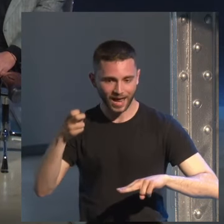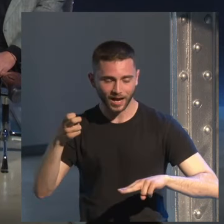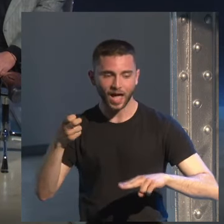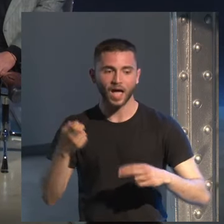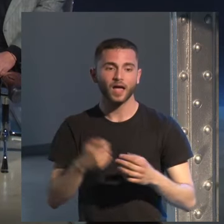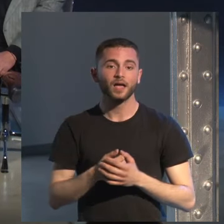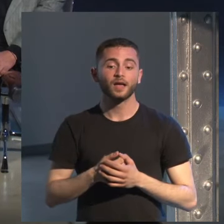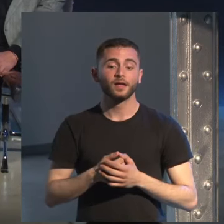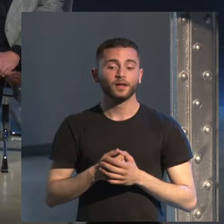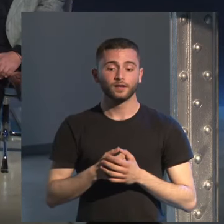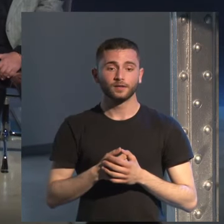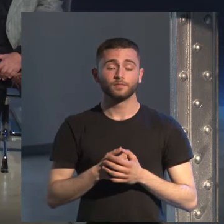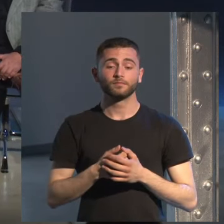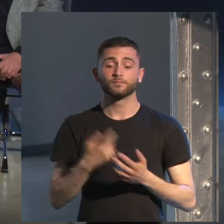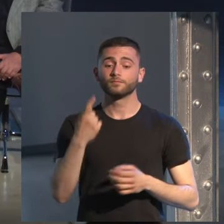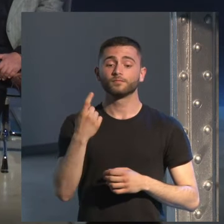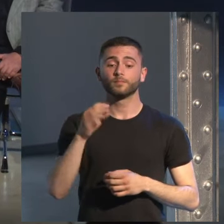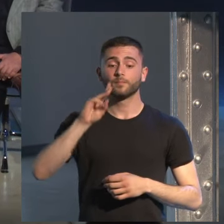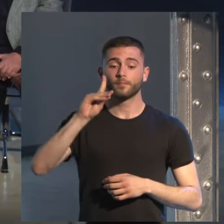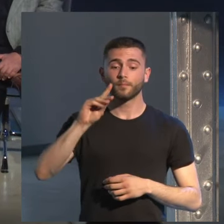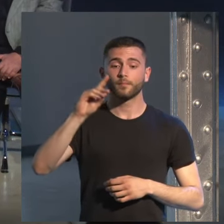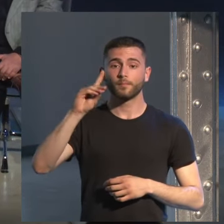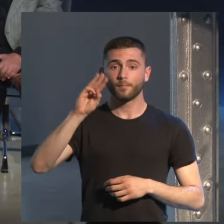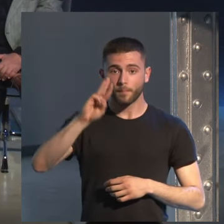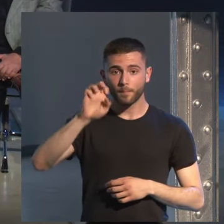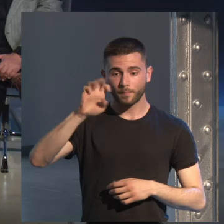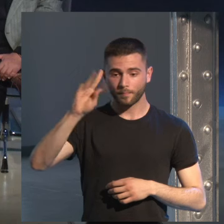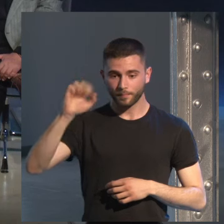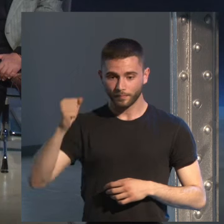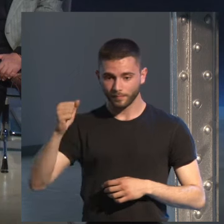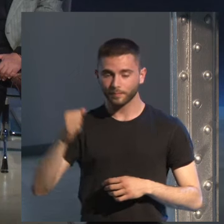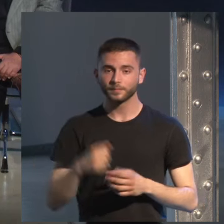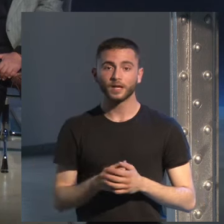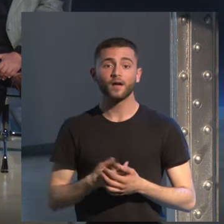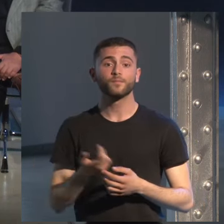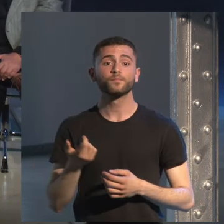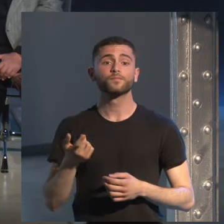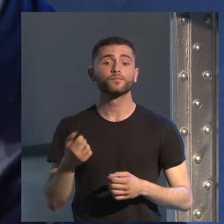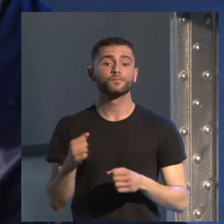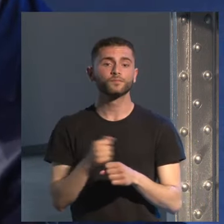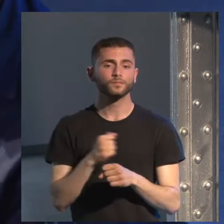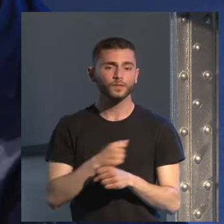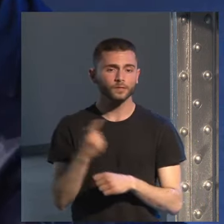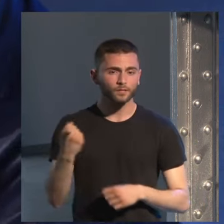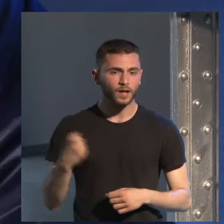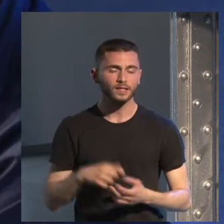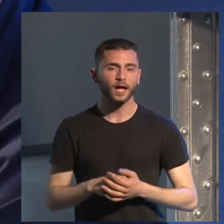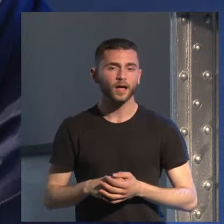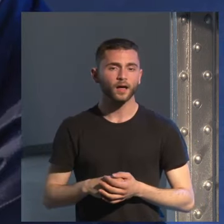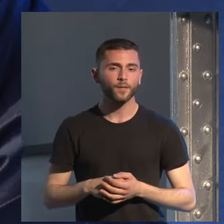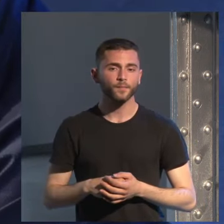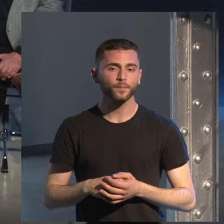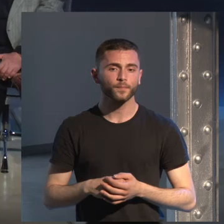Pero aún le falta... Sí, le falta un año de trabajo, además. Por eso de las tantas reescrituras que tú haces, ¿no?